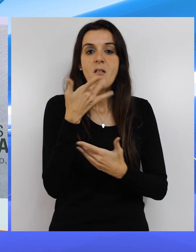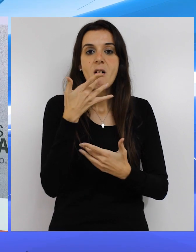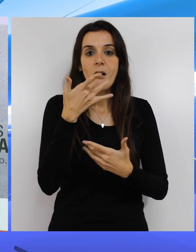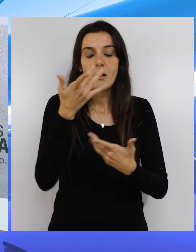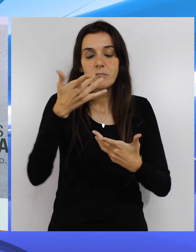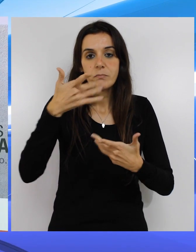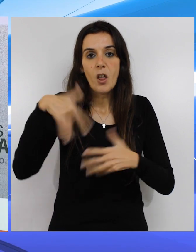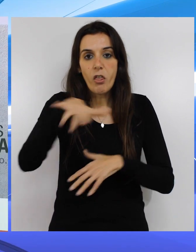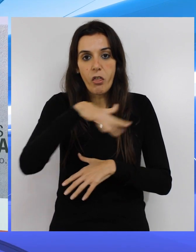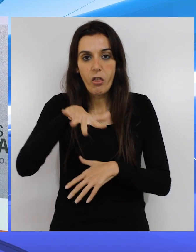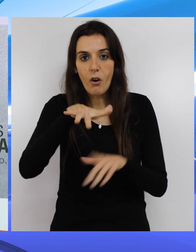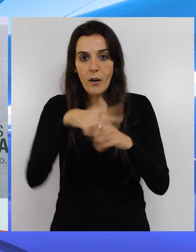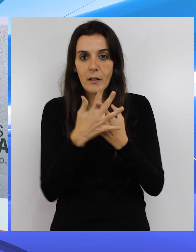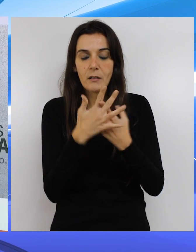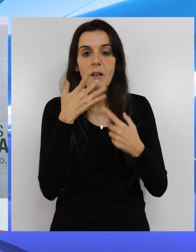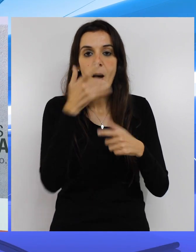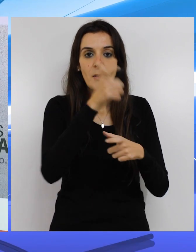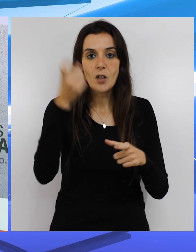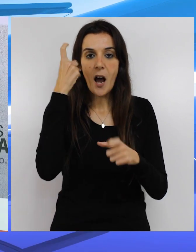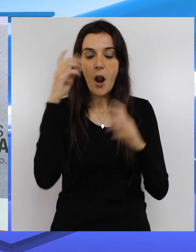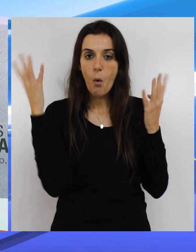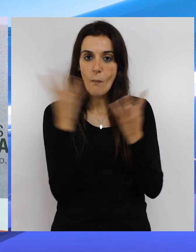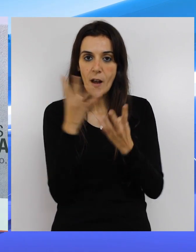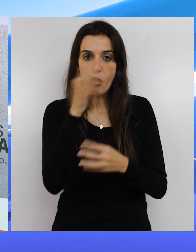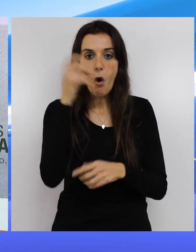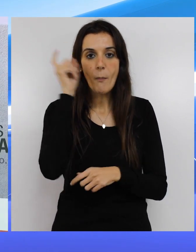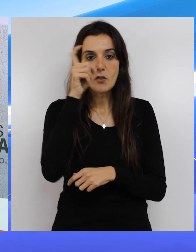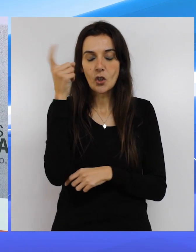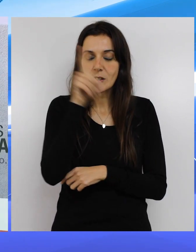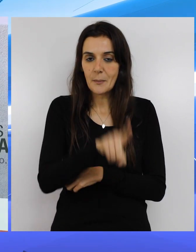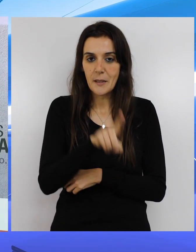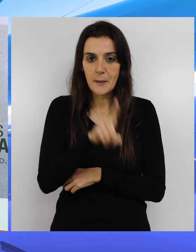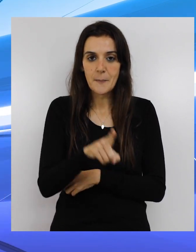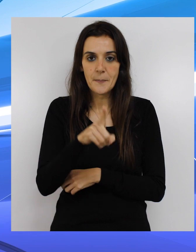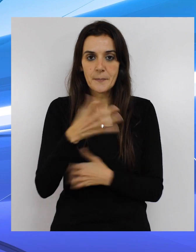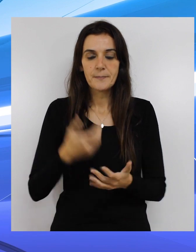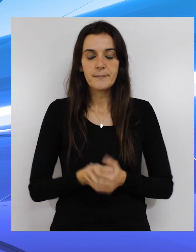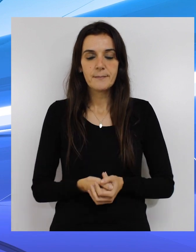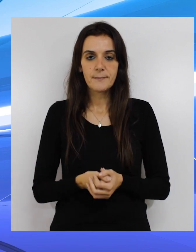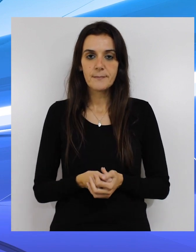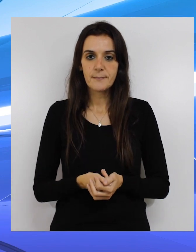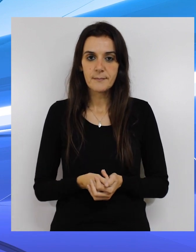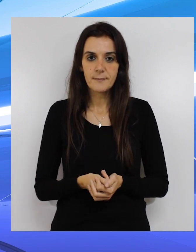pasos tanto por parte del alumnado como por parte del profesorado y a los niños que que estén centros.